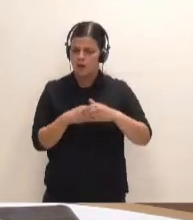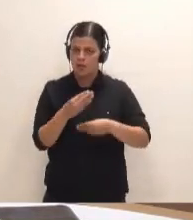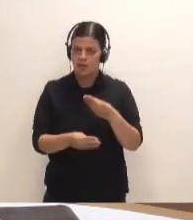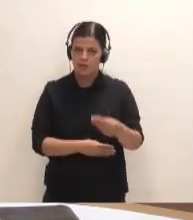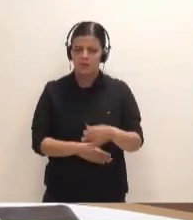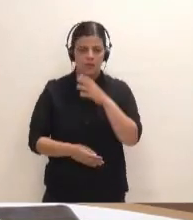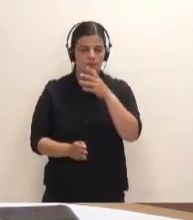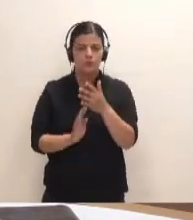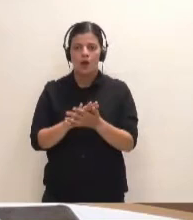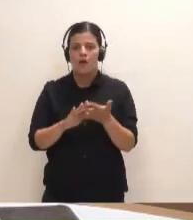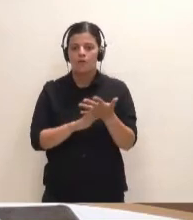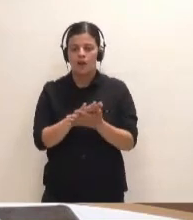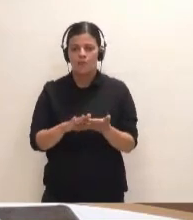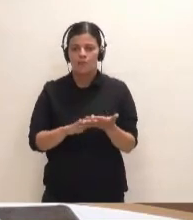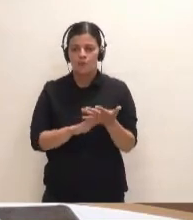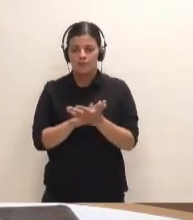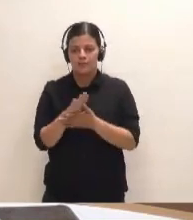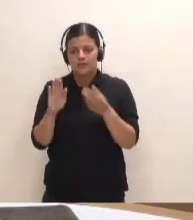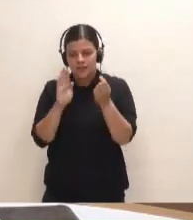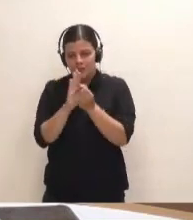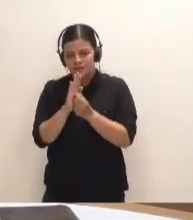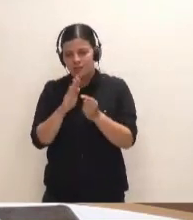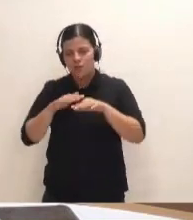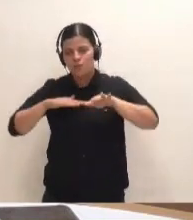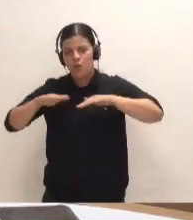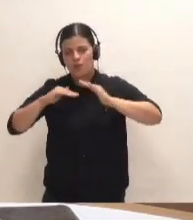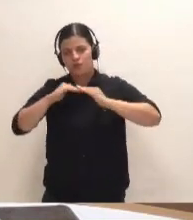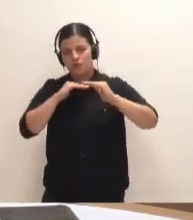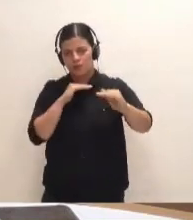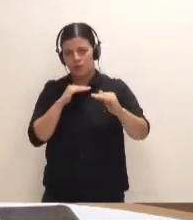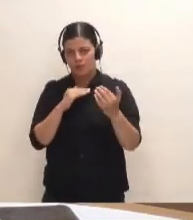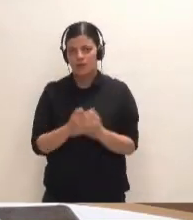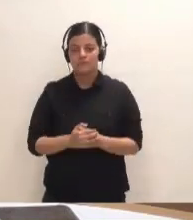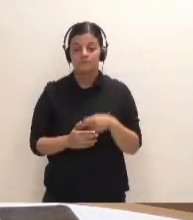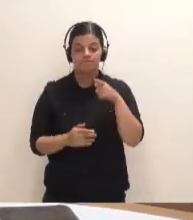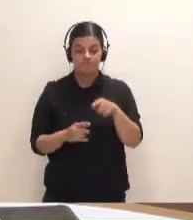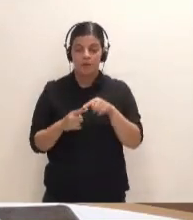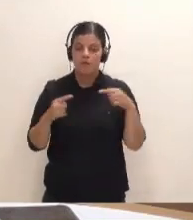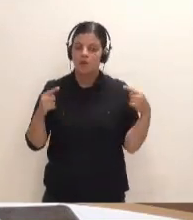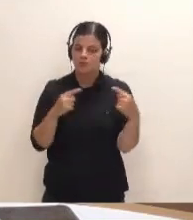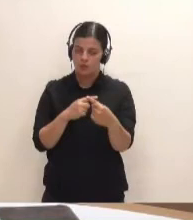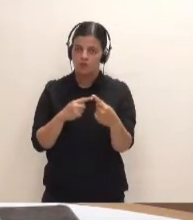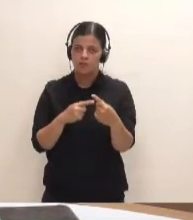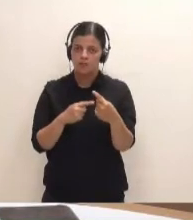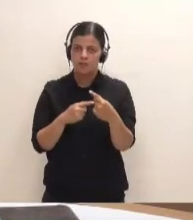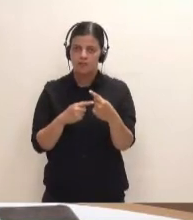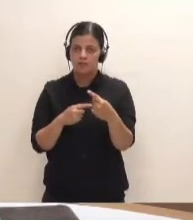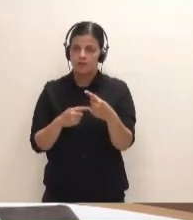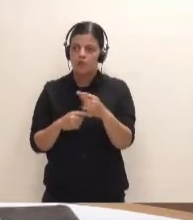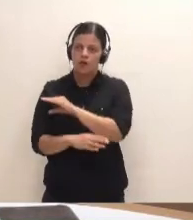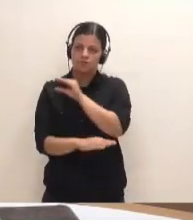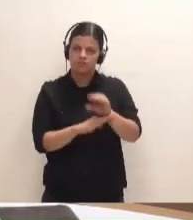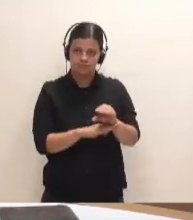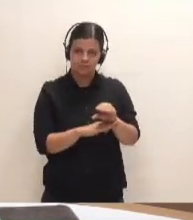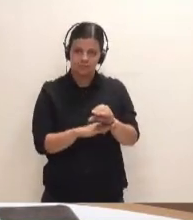Porque estamos hablando de introducir criterios de movilidad sostenible, que es uno de los factores que se apoya con la financiación de los